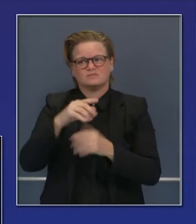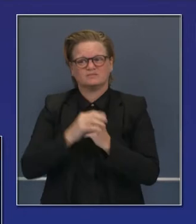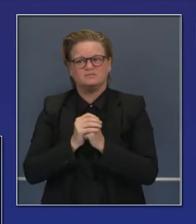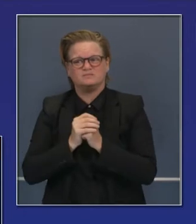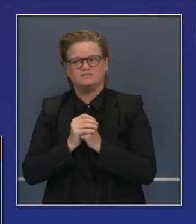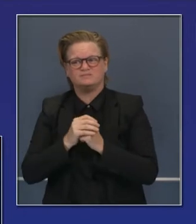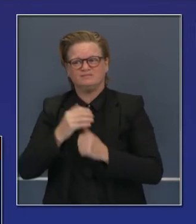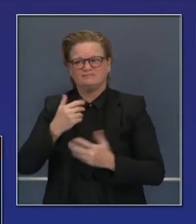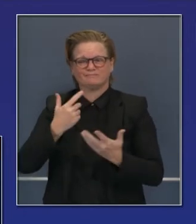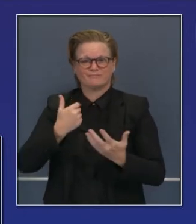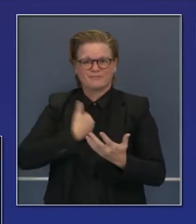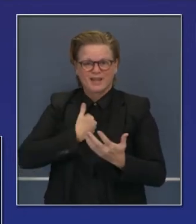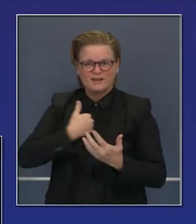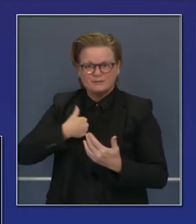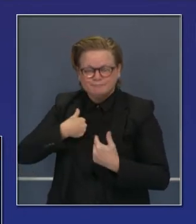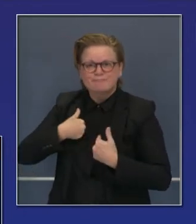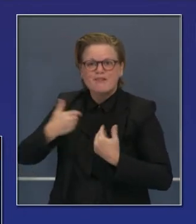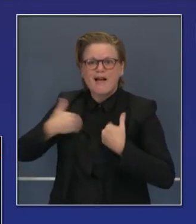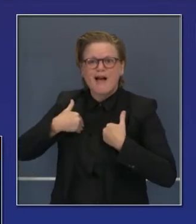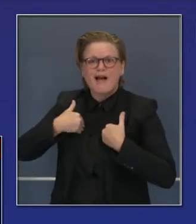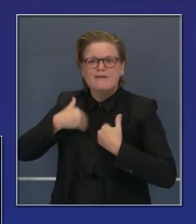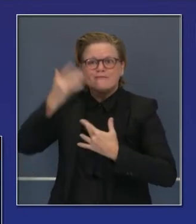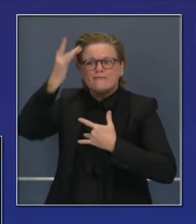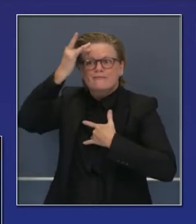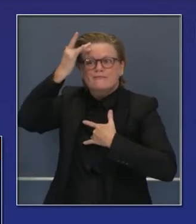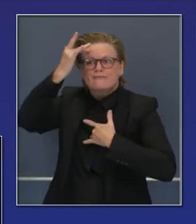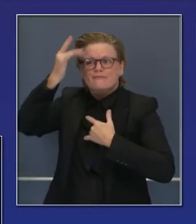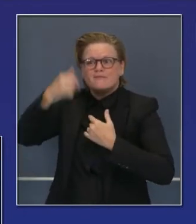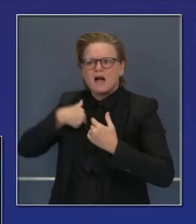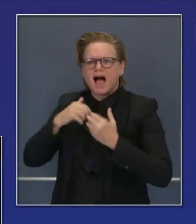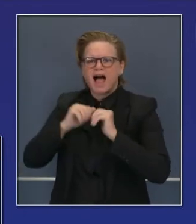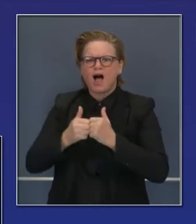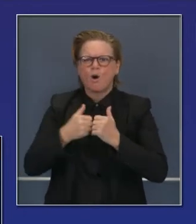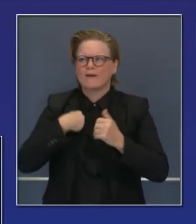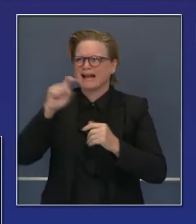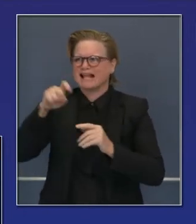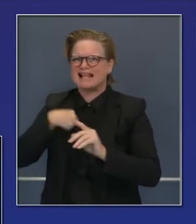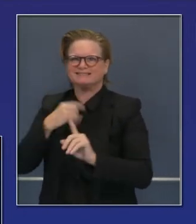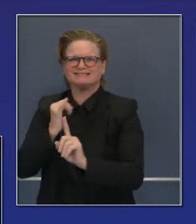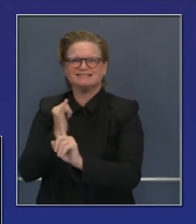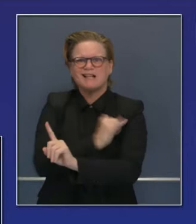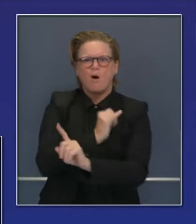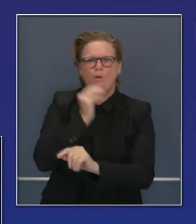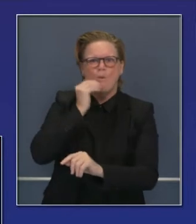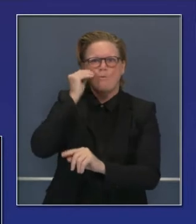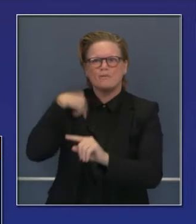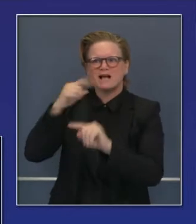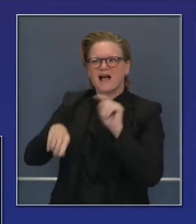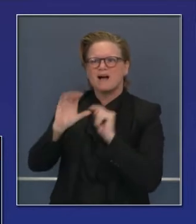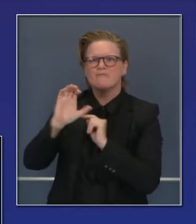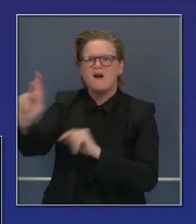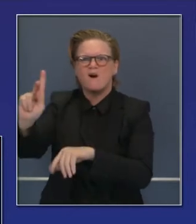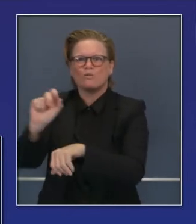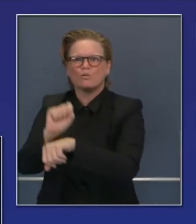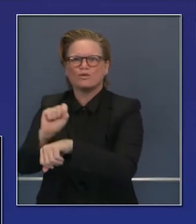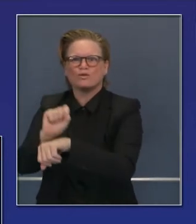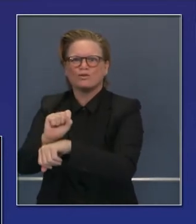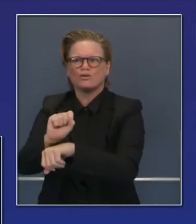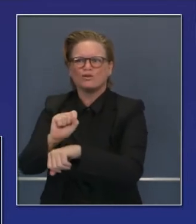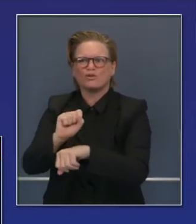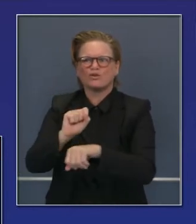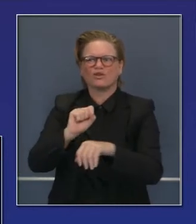que tal vez están en cuarentena o han pedido ser aislados. Les quiero recordar que hemos armado un paquete